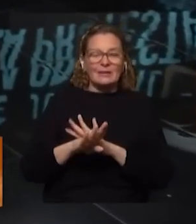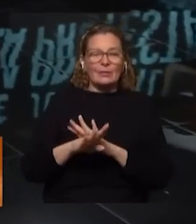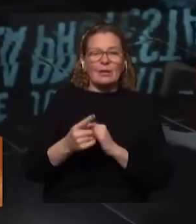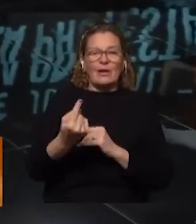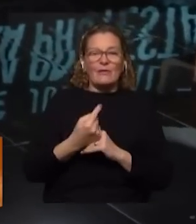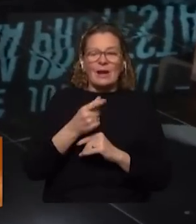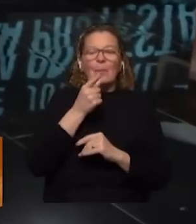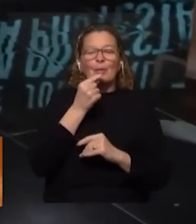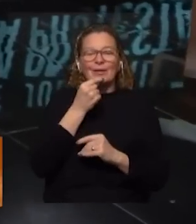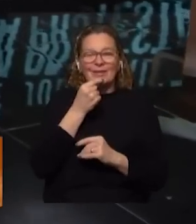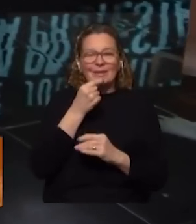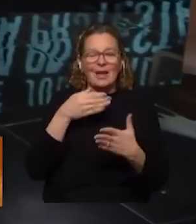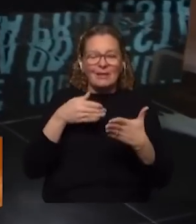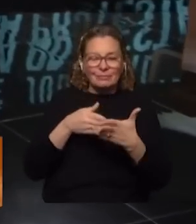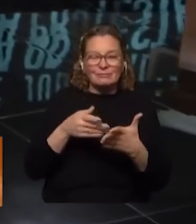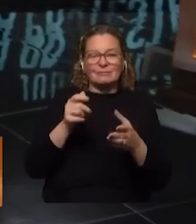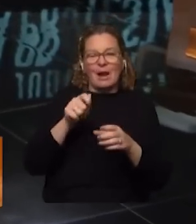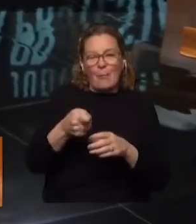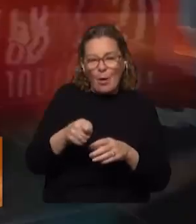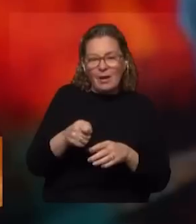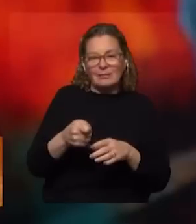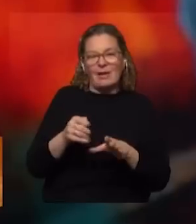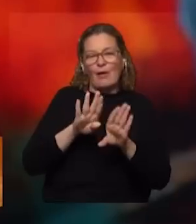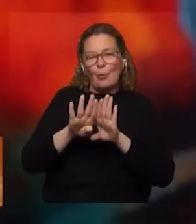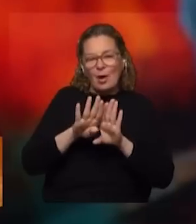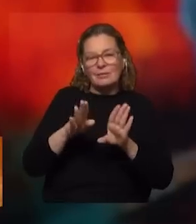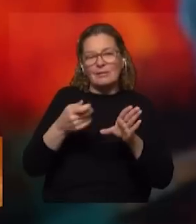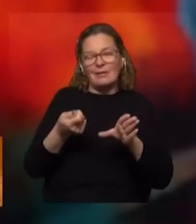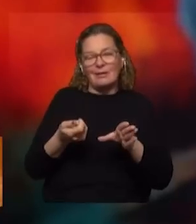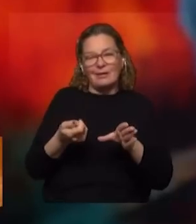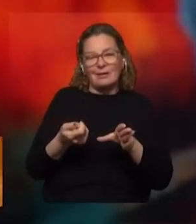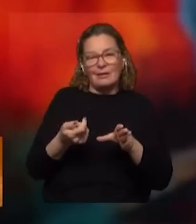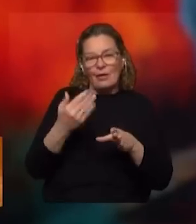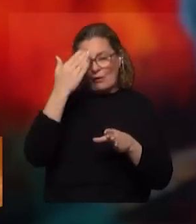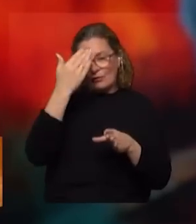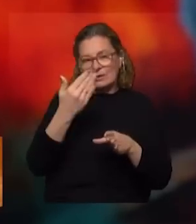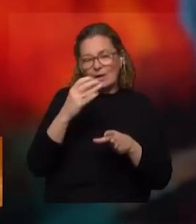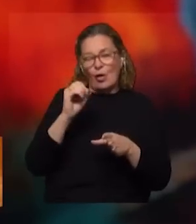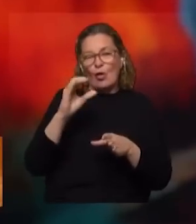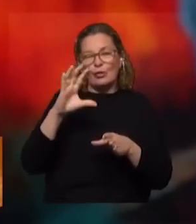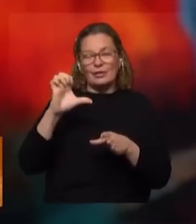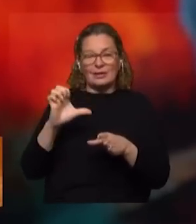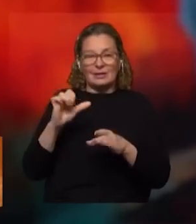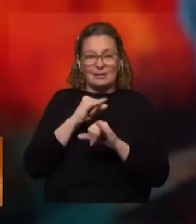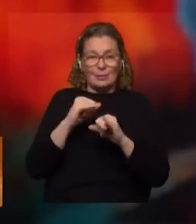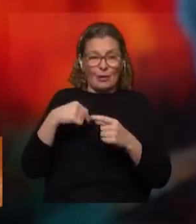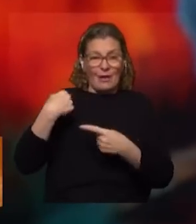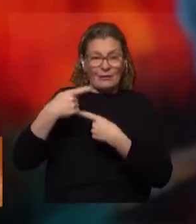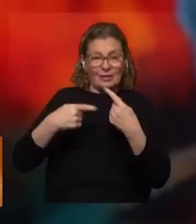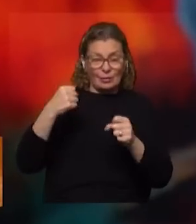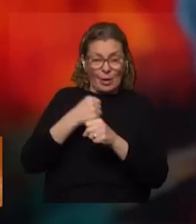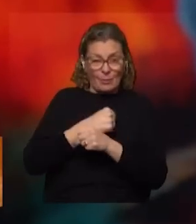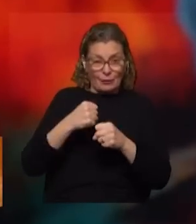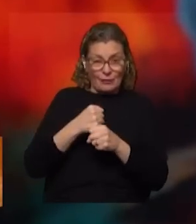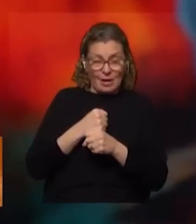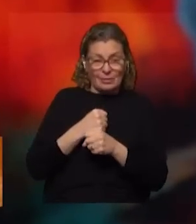la Guardia Republicana, que tranquen las puertas, etcétera, frente a lo que la OCE, en definitiva, terminó avanzando y aprobando, que